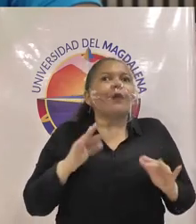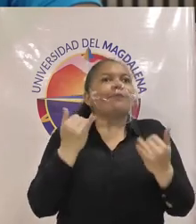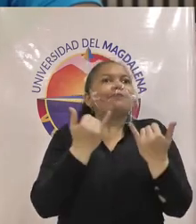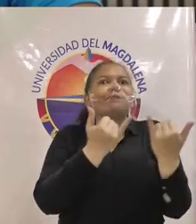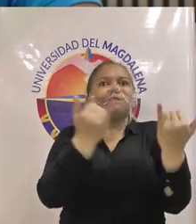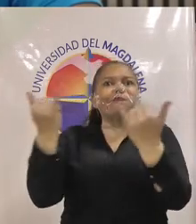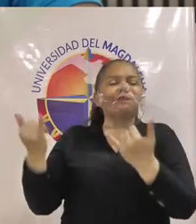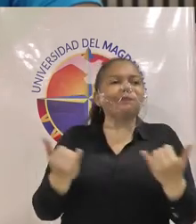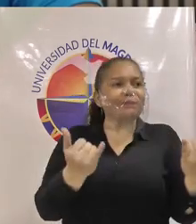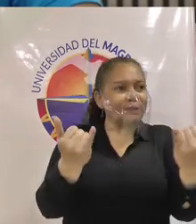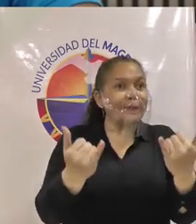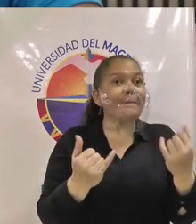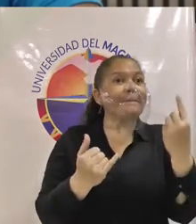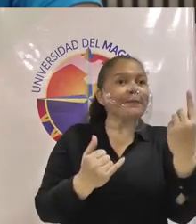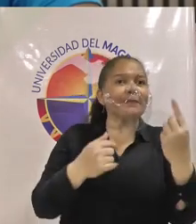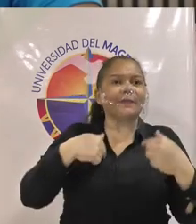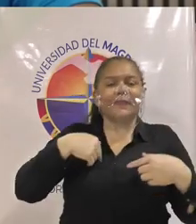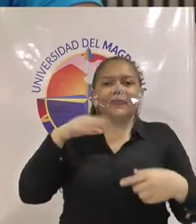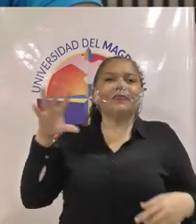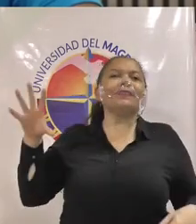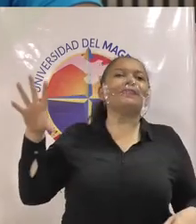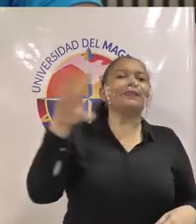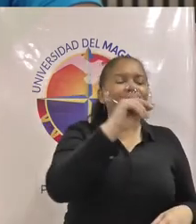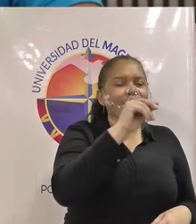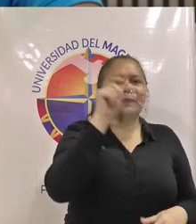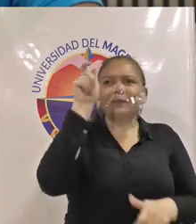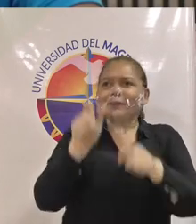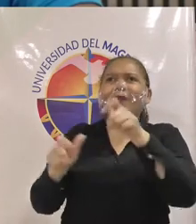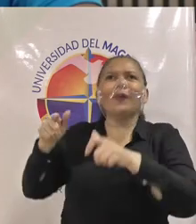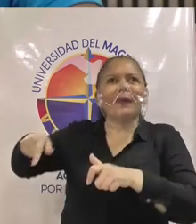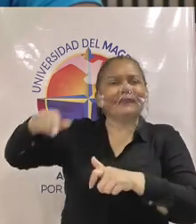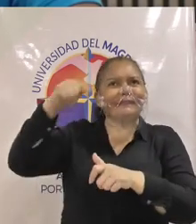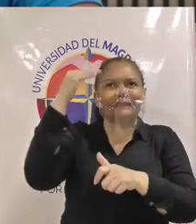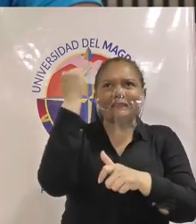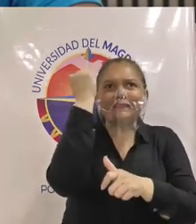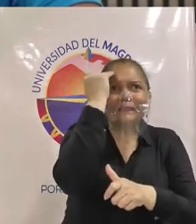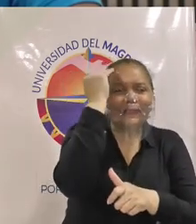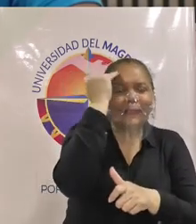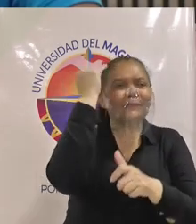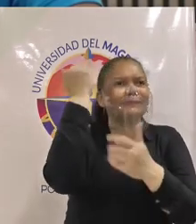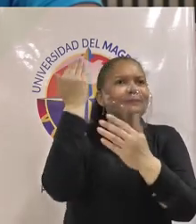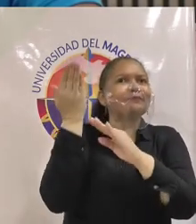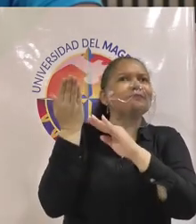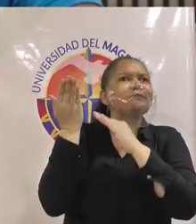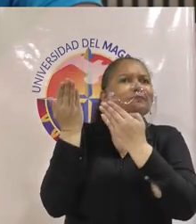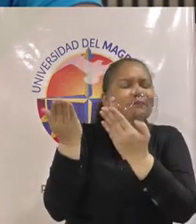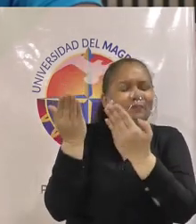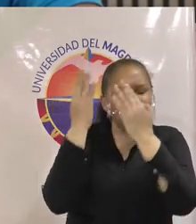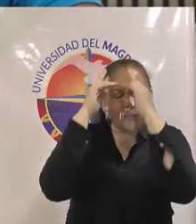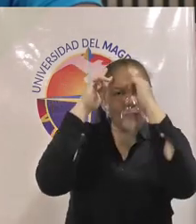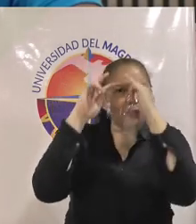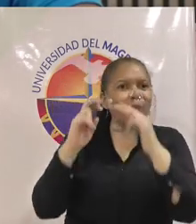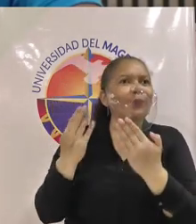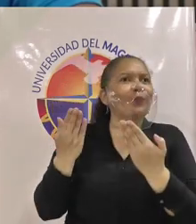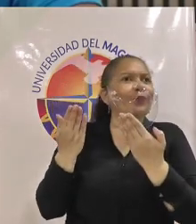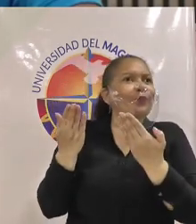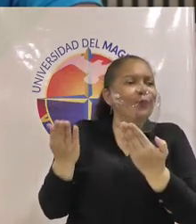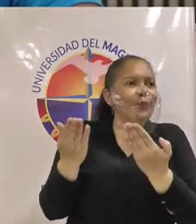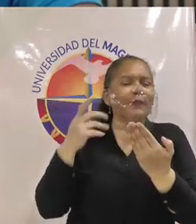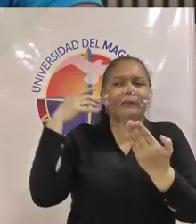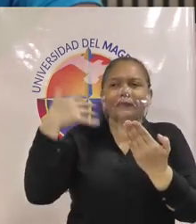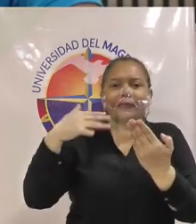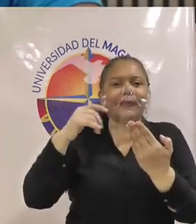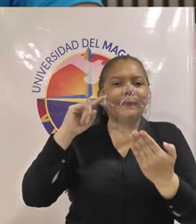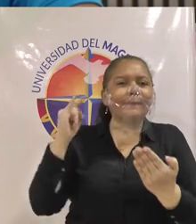que hoy nuestra alma mater presenta y es poder lo fundamental es poder consolidarnos como una universidad